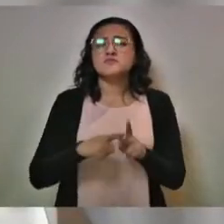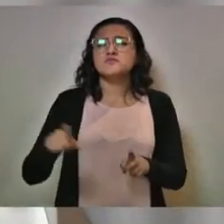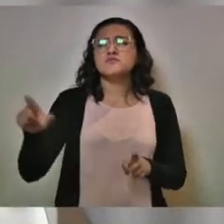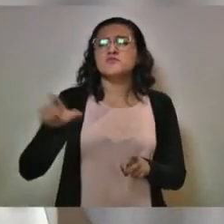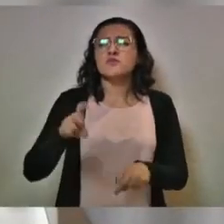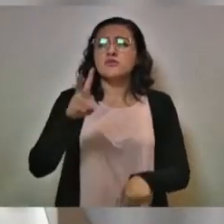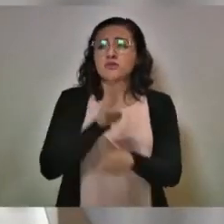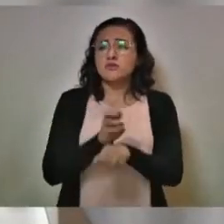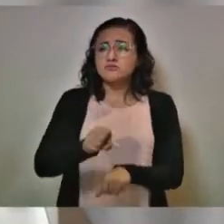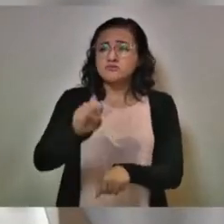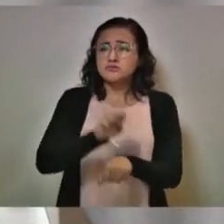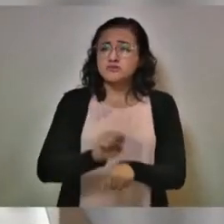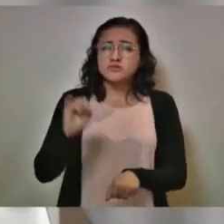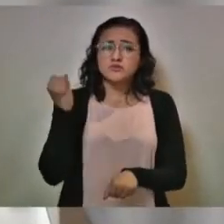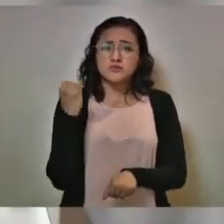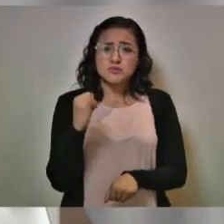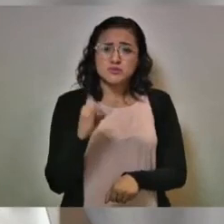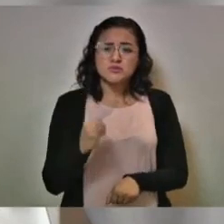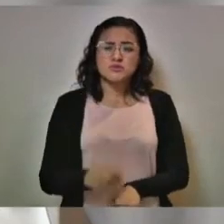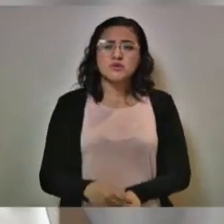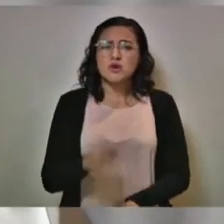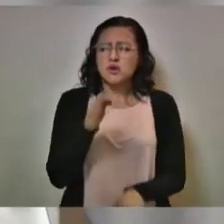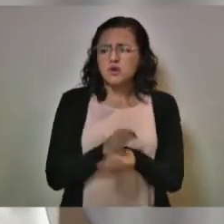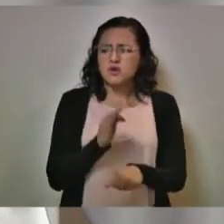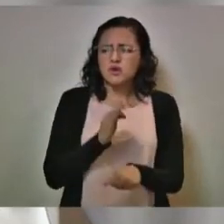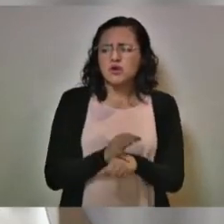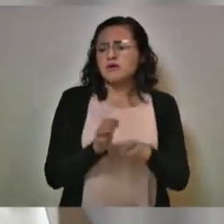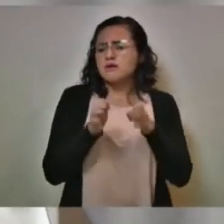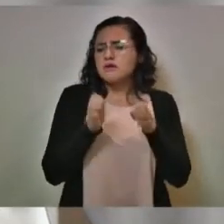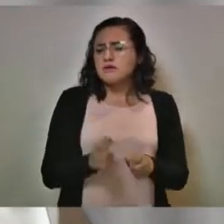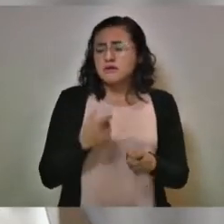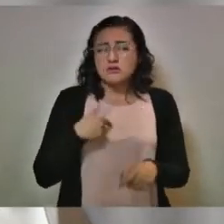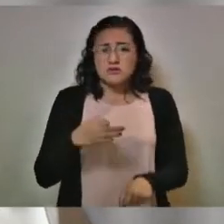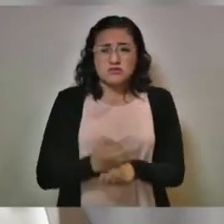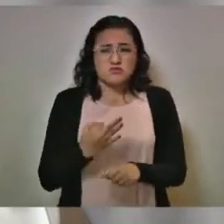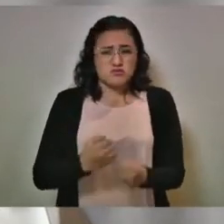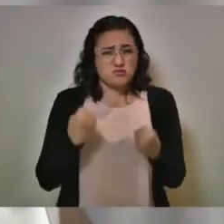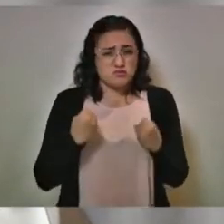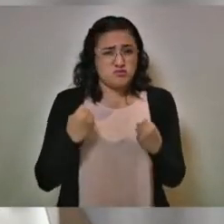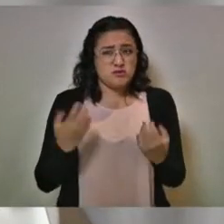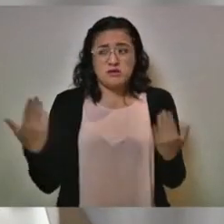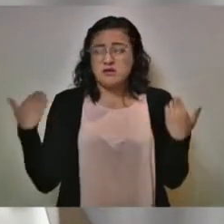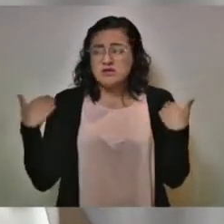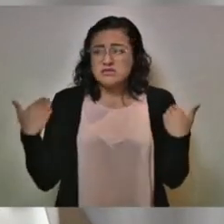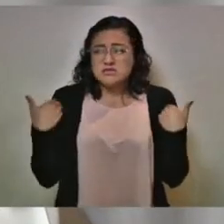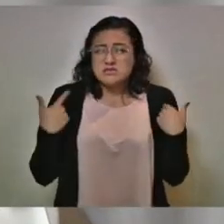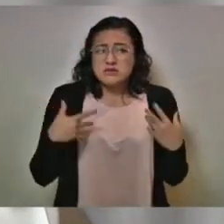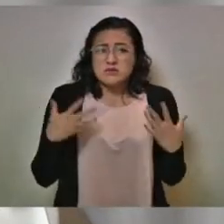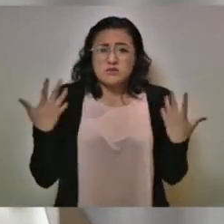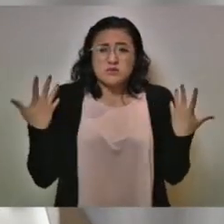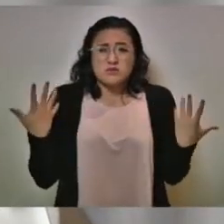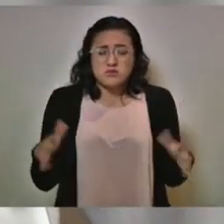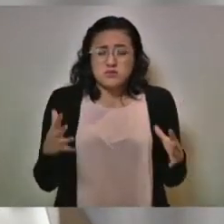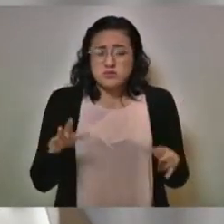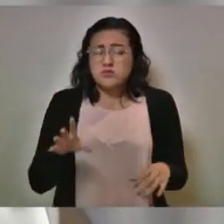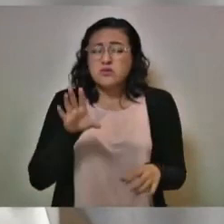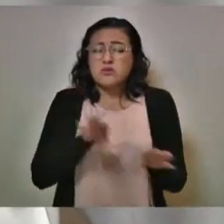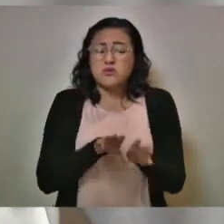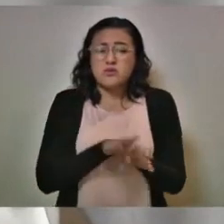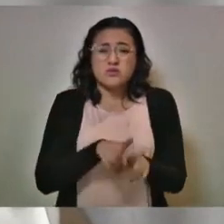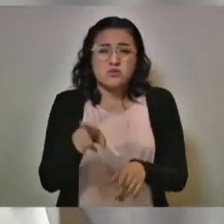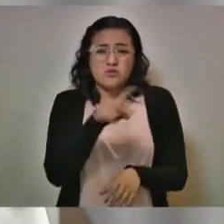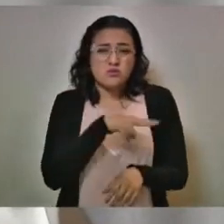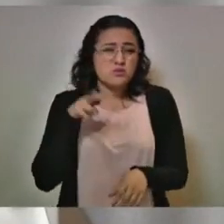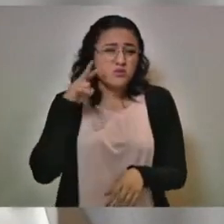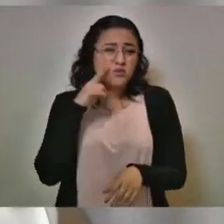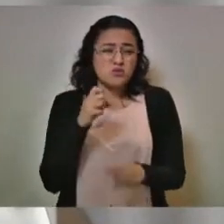de la tercera semana de junio. Hoy estamos en una alerta máxima y, por tanto, no podemos…